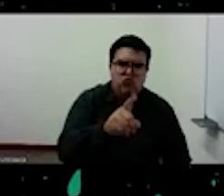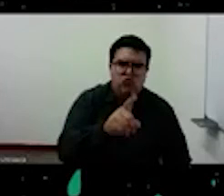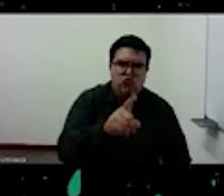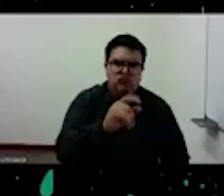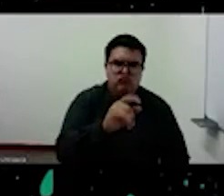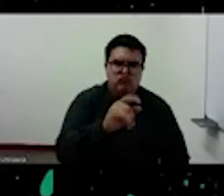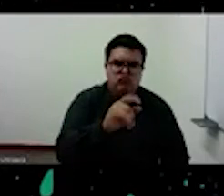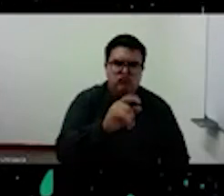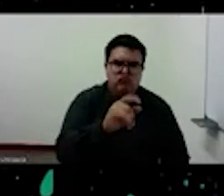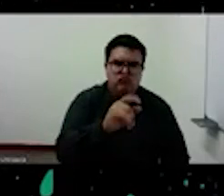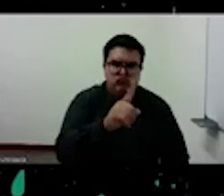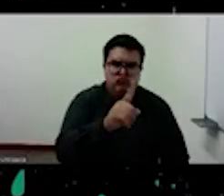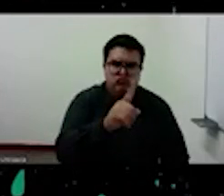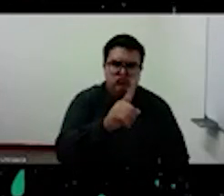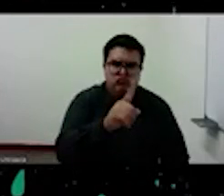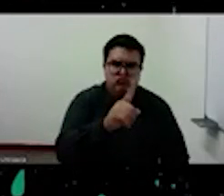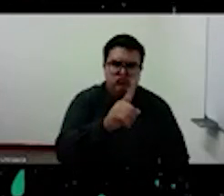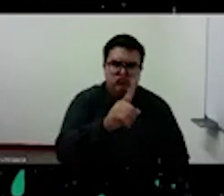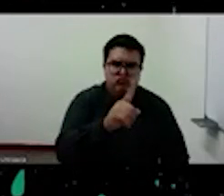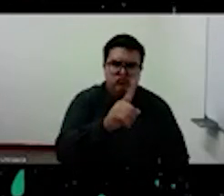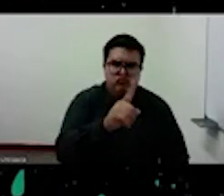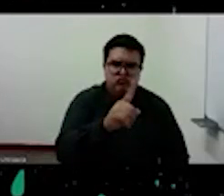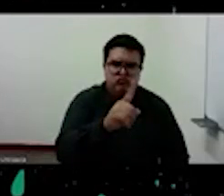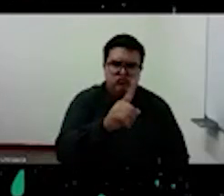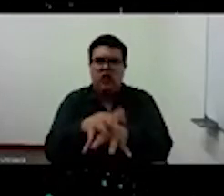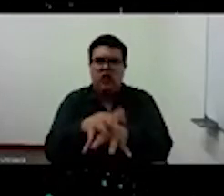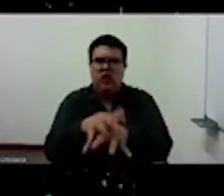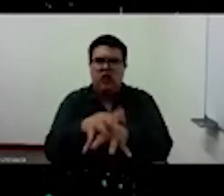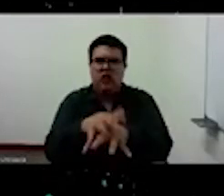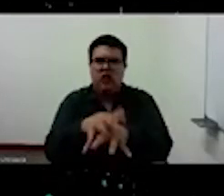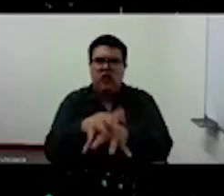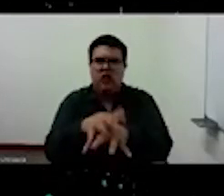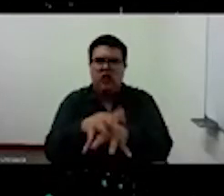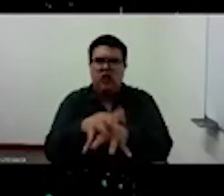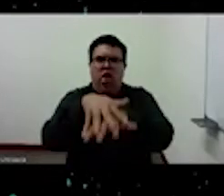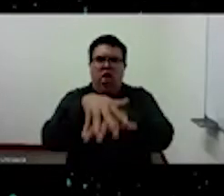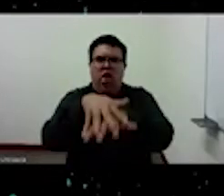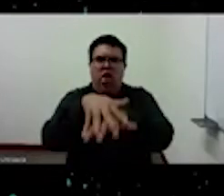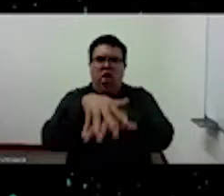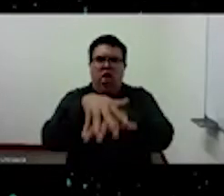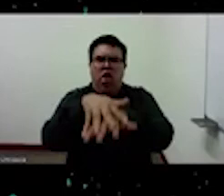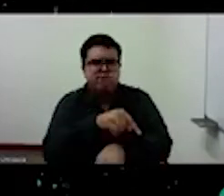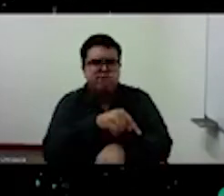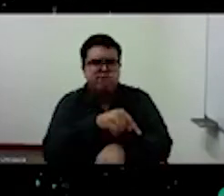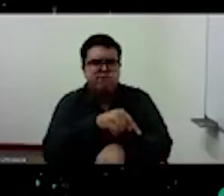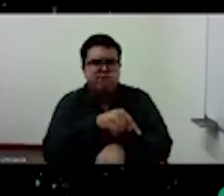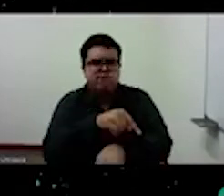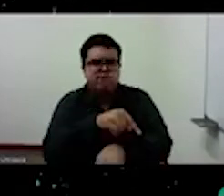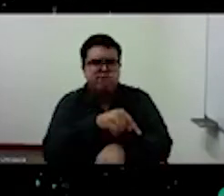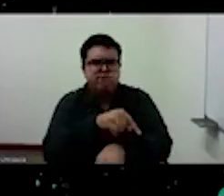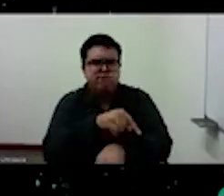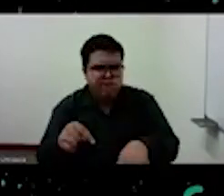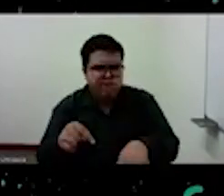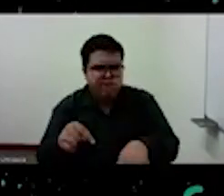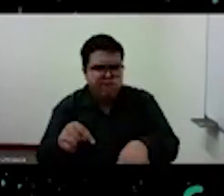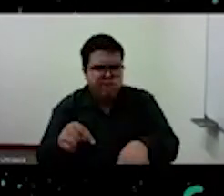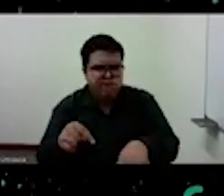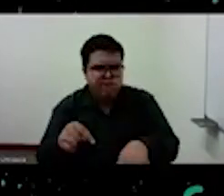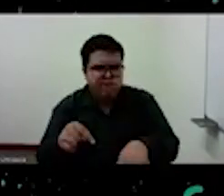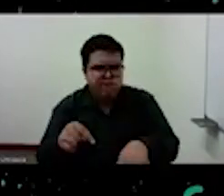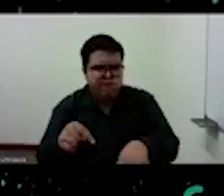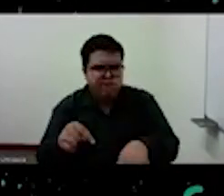junta Guattari un espasmo que está determinado por el